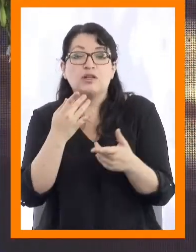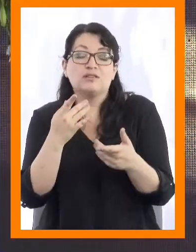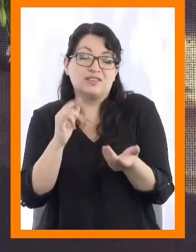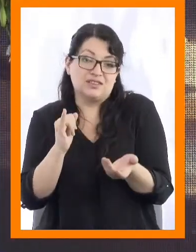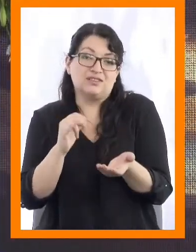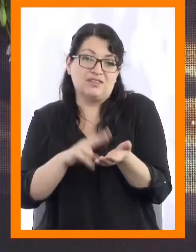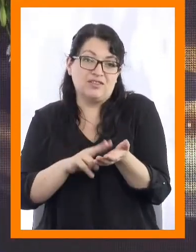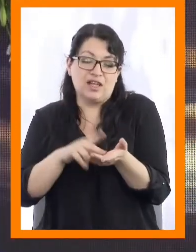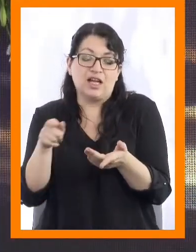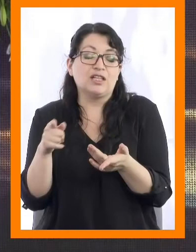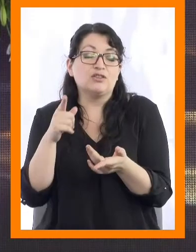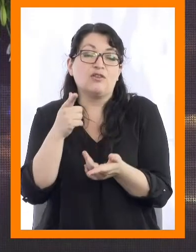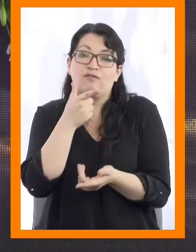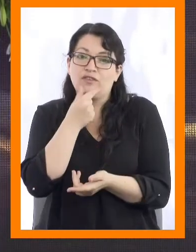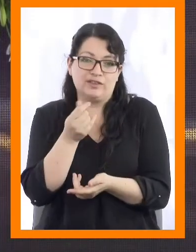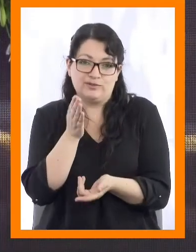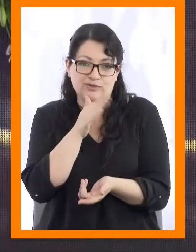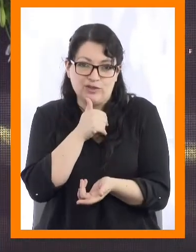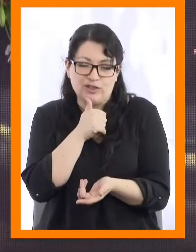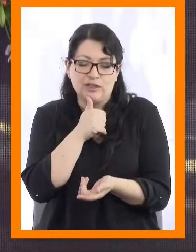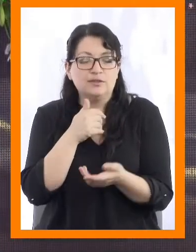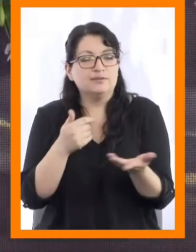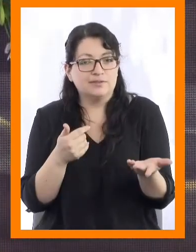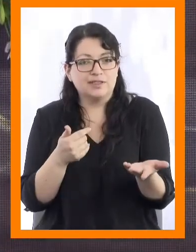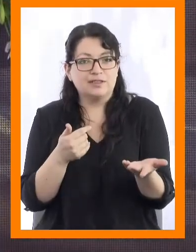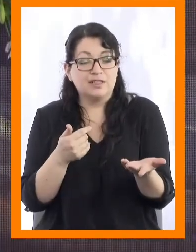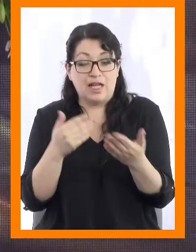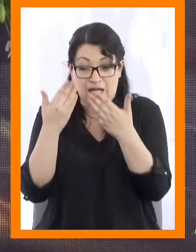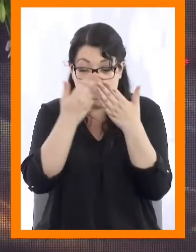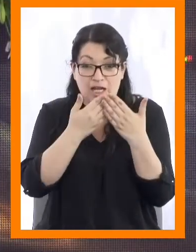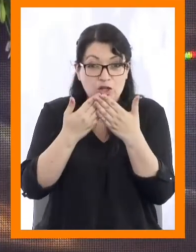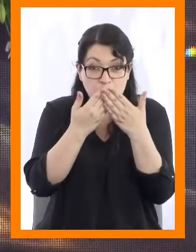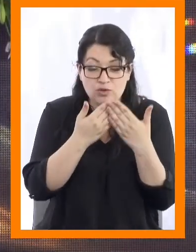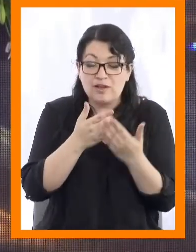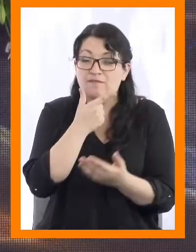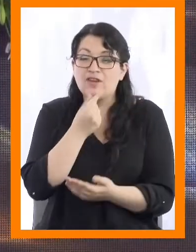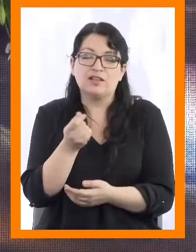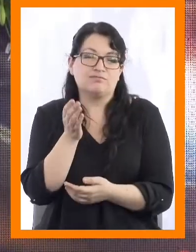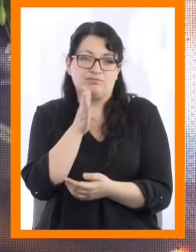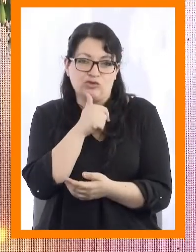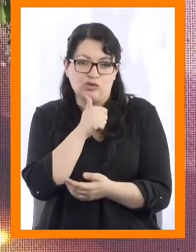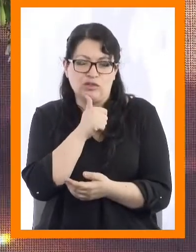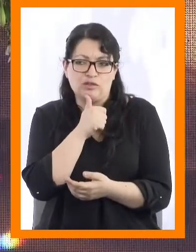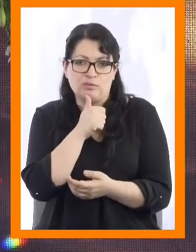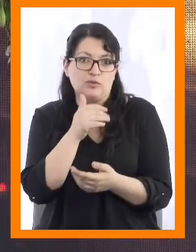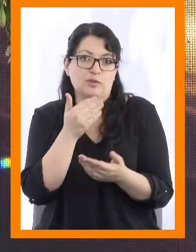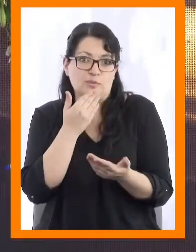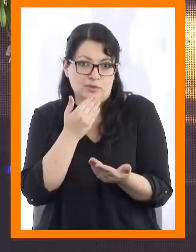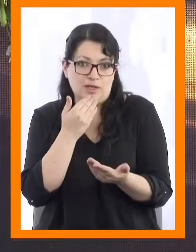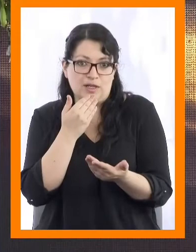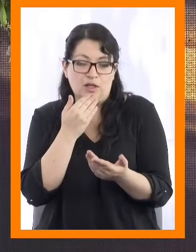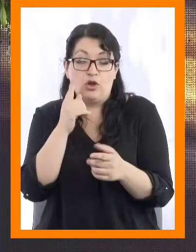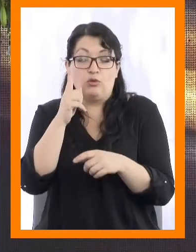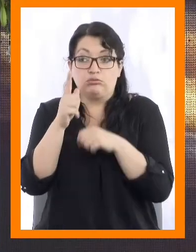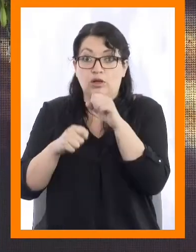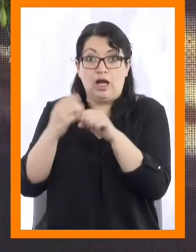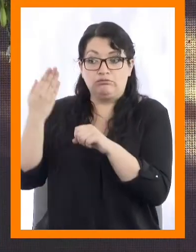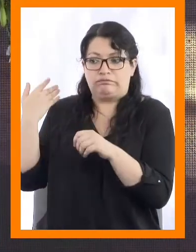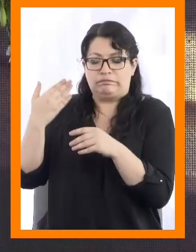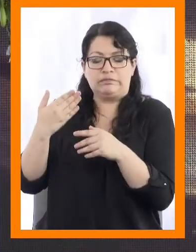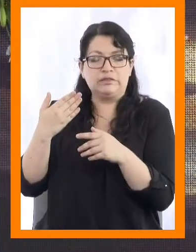fácil. No es fácil estudiar y no ha sido fácil estudiar, obviamente, en los últimos años.